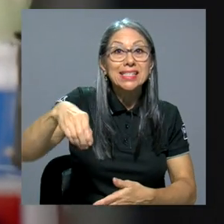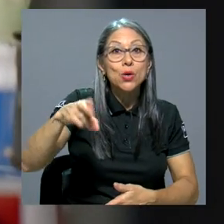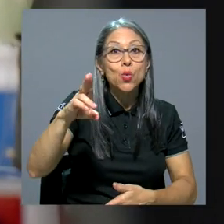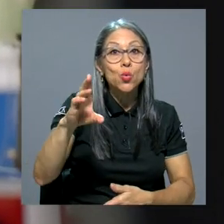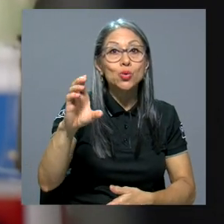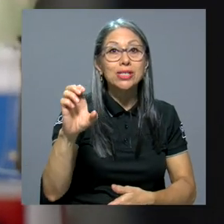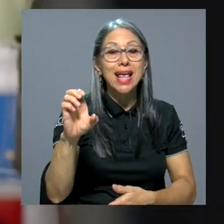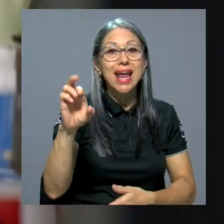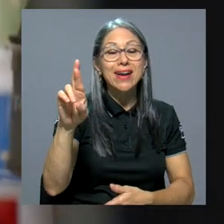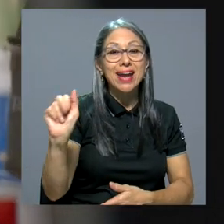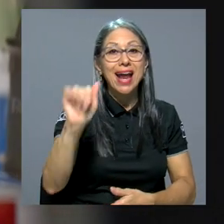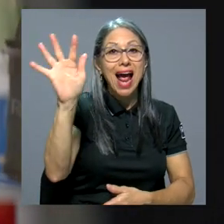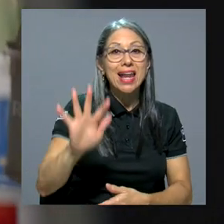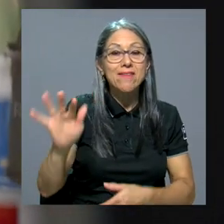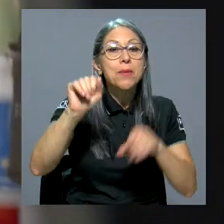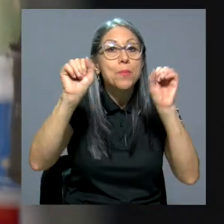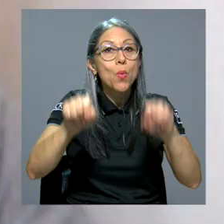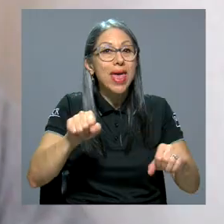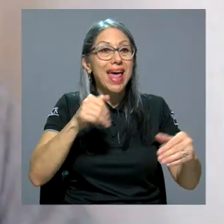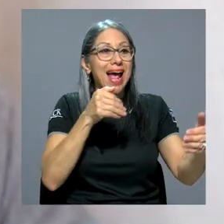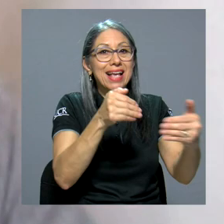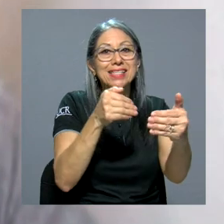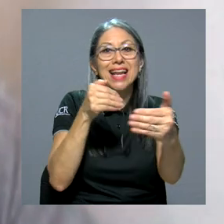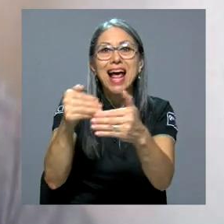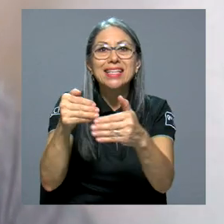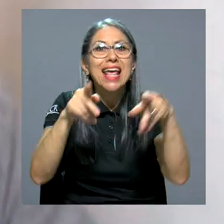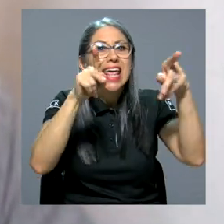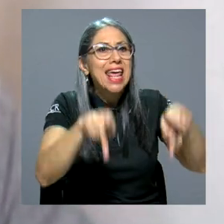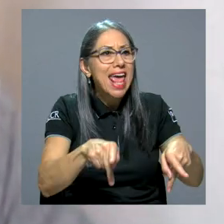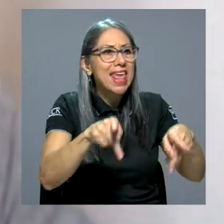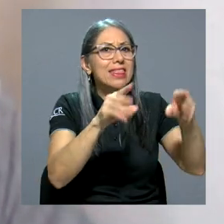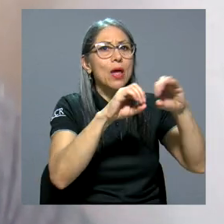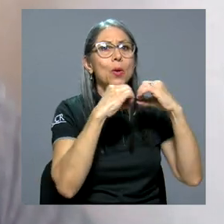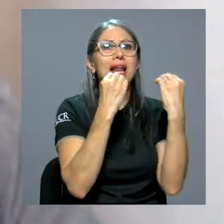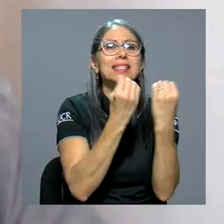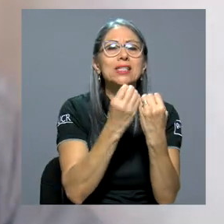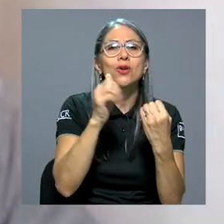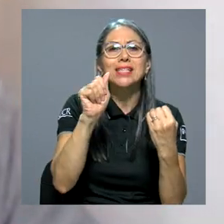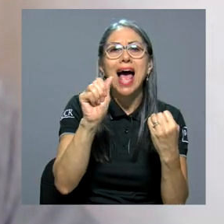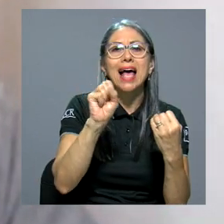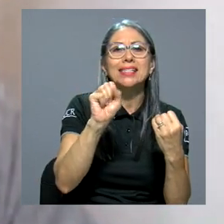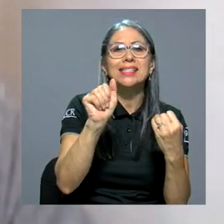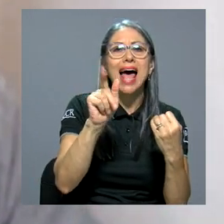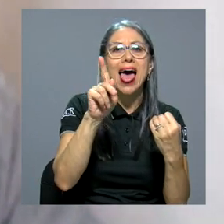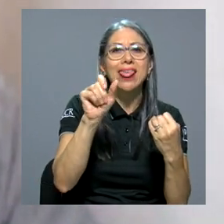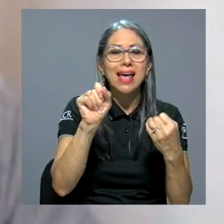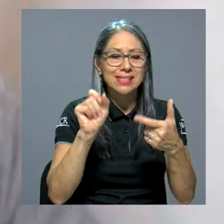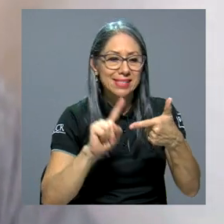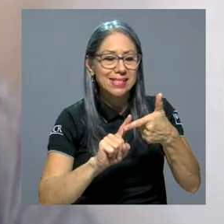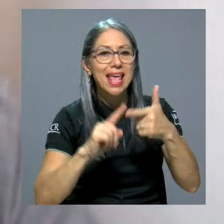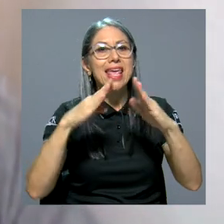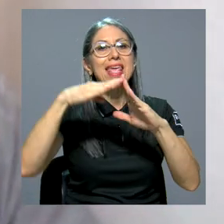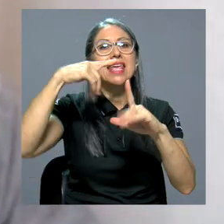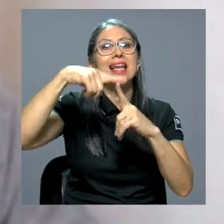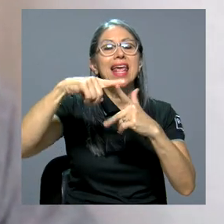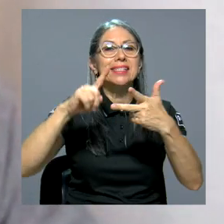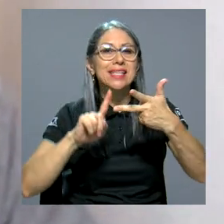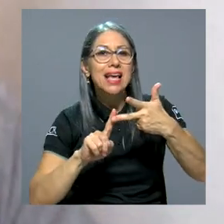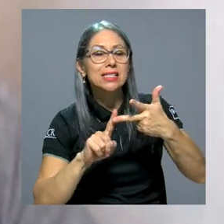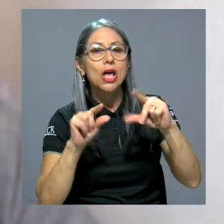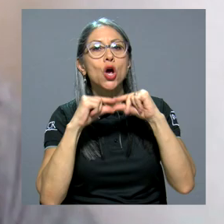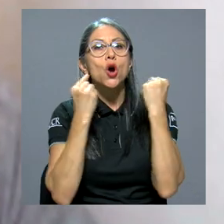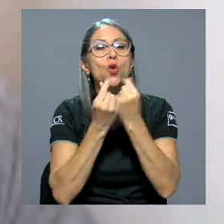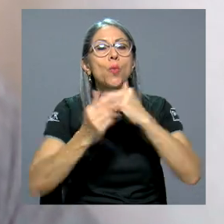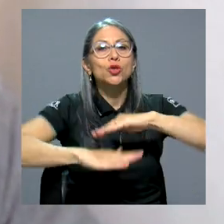acercarse a la gente organizada de las asadas, de las iglesias, de los grupos de base,